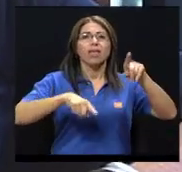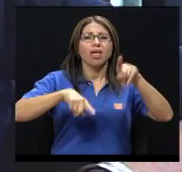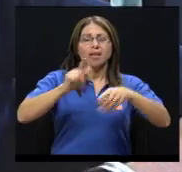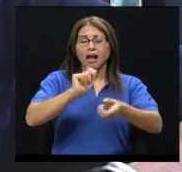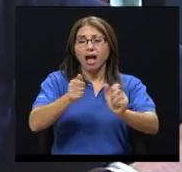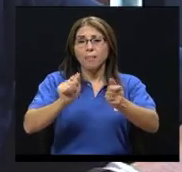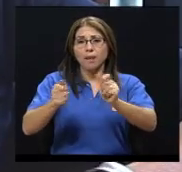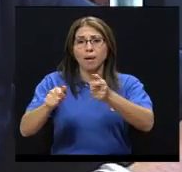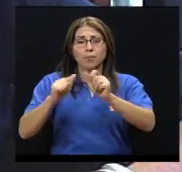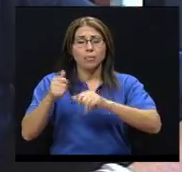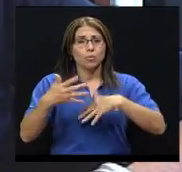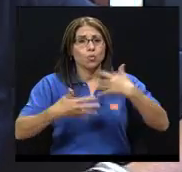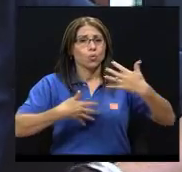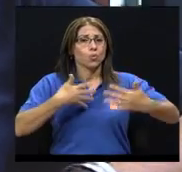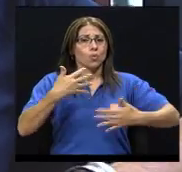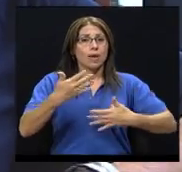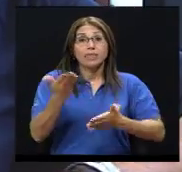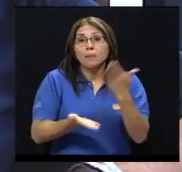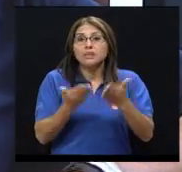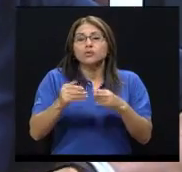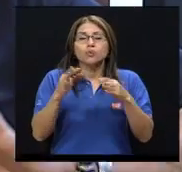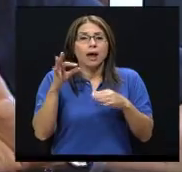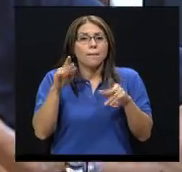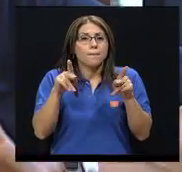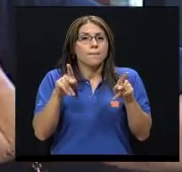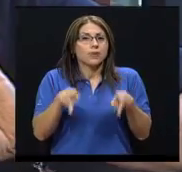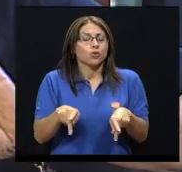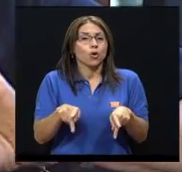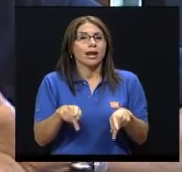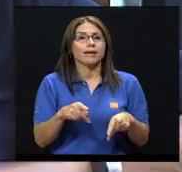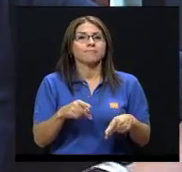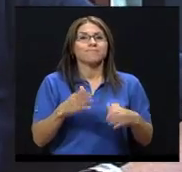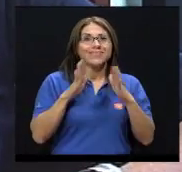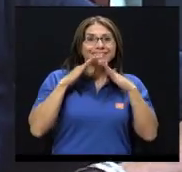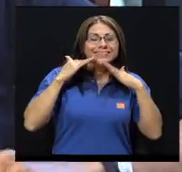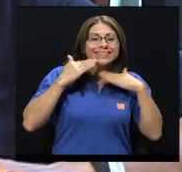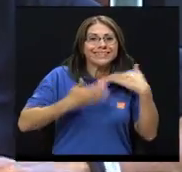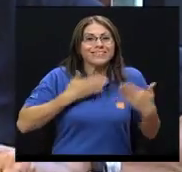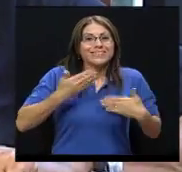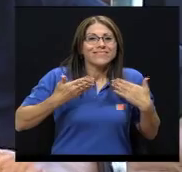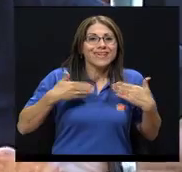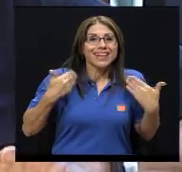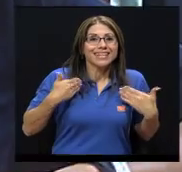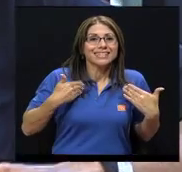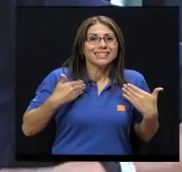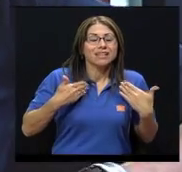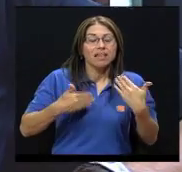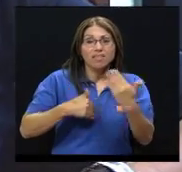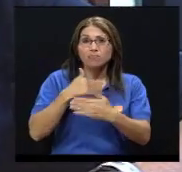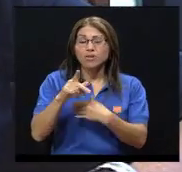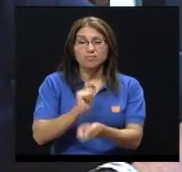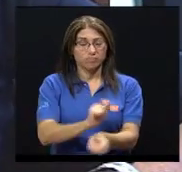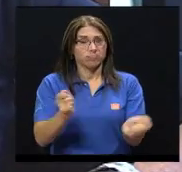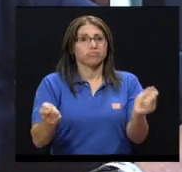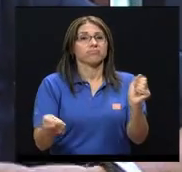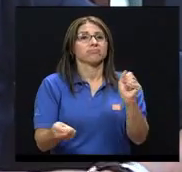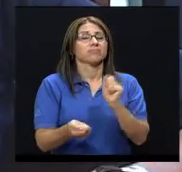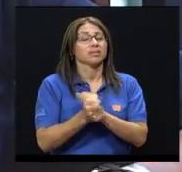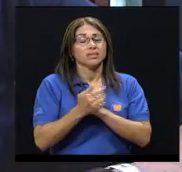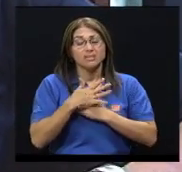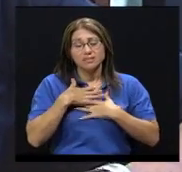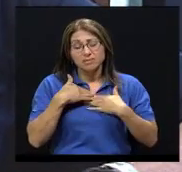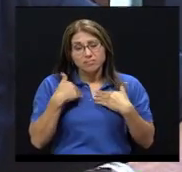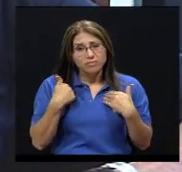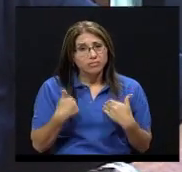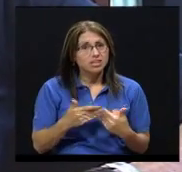son enormes y digamos puede estar en un momento eufórica y feliz y en otro momento se quiere morir. Cuando